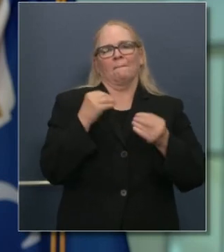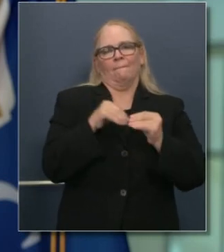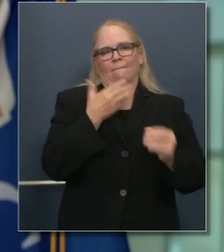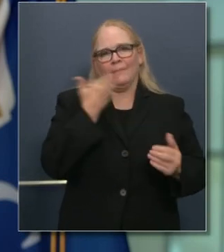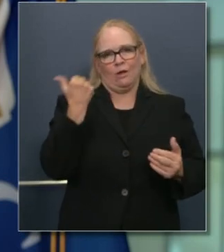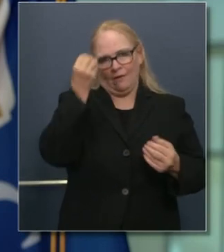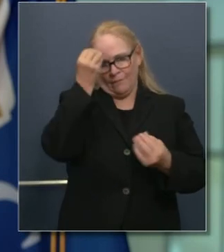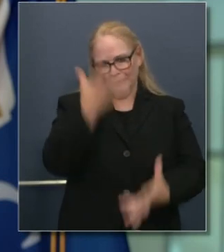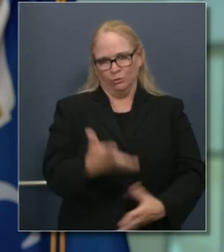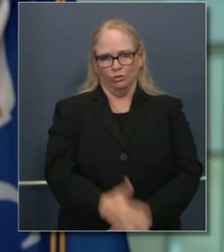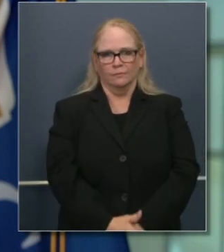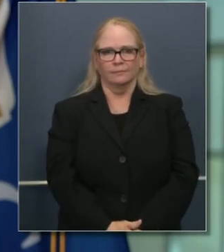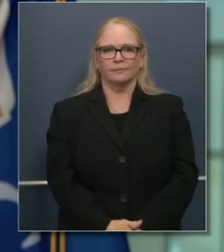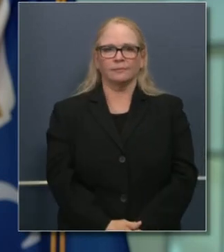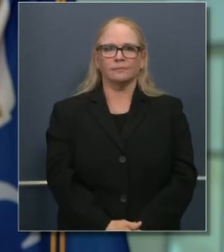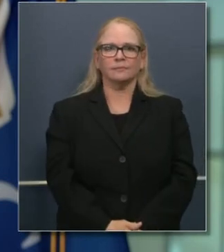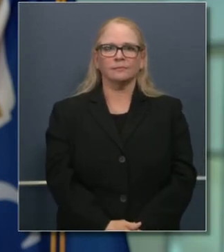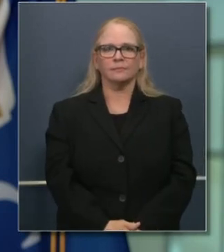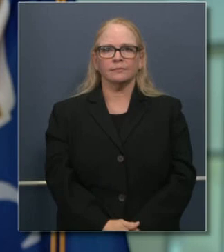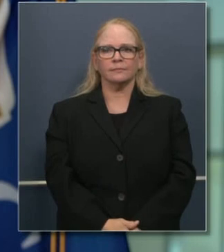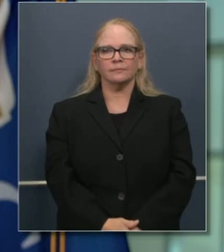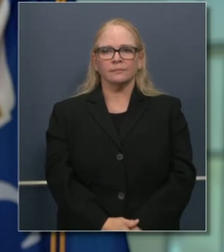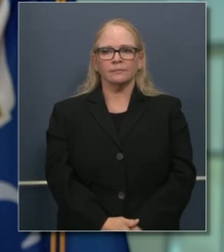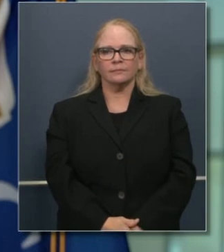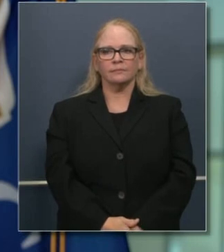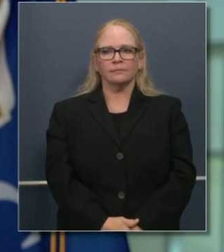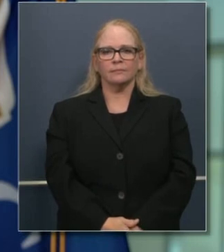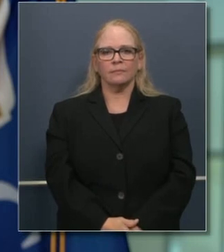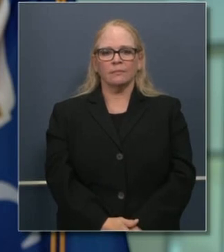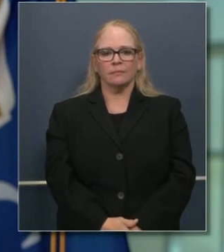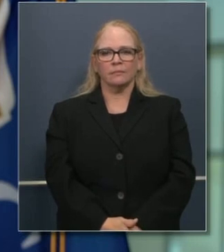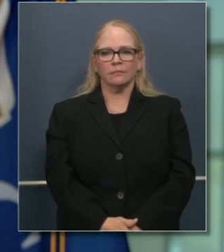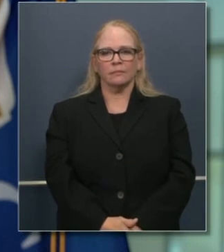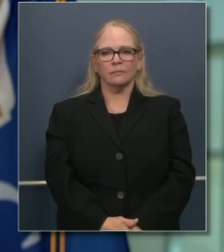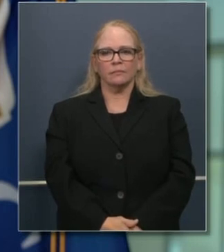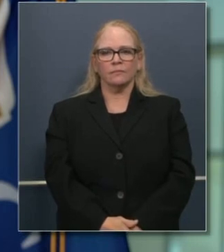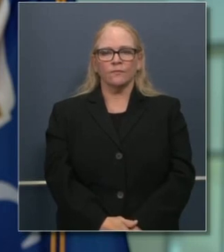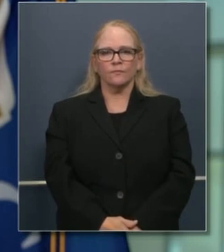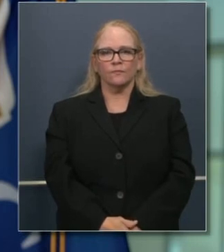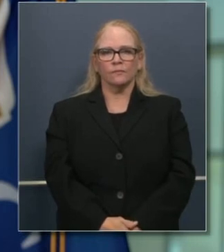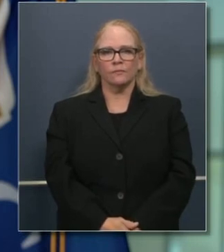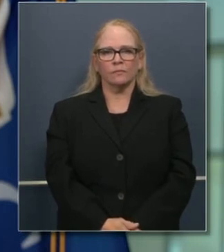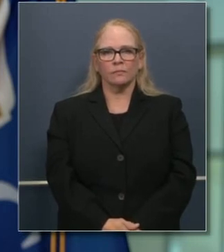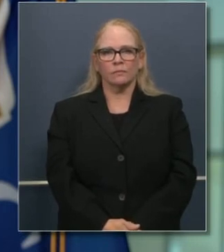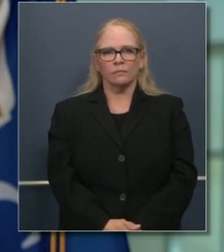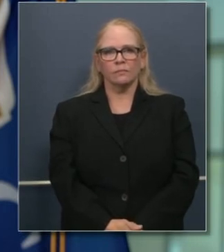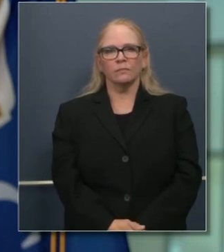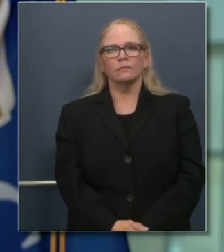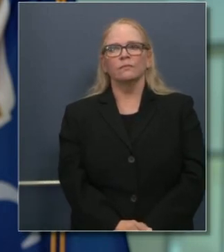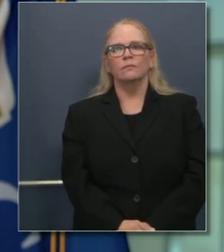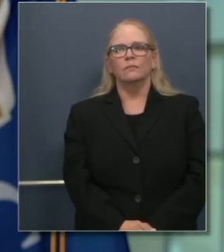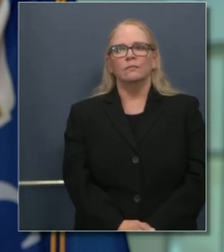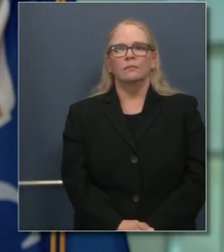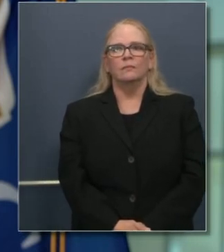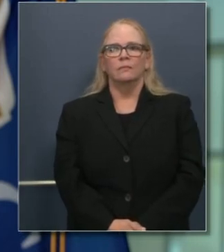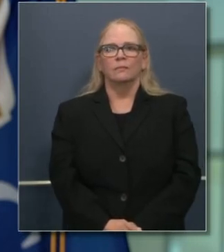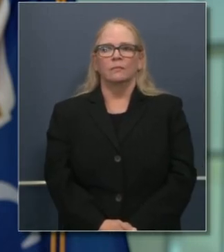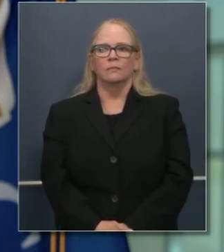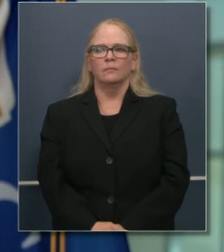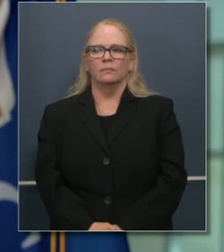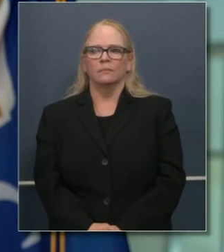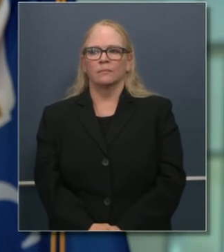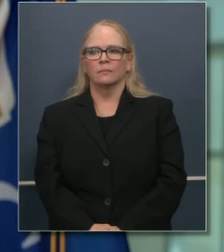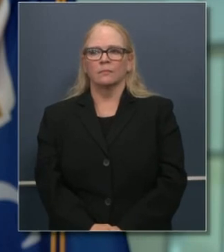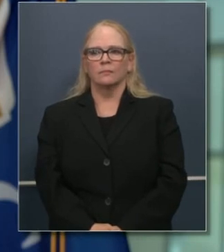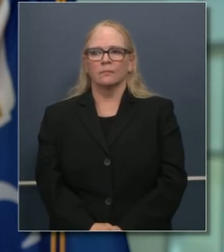Buenas tardes, gobernador. Gracias por tomar mi llamada. Dos preguntas. Primero, vemos